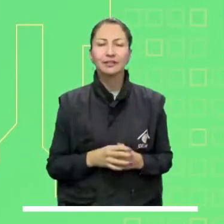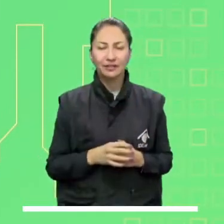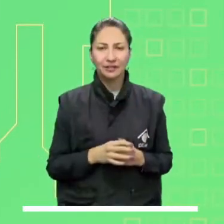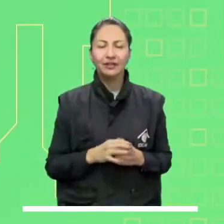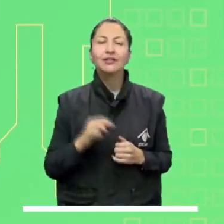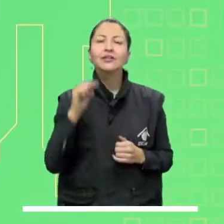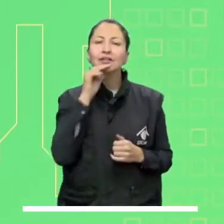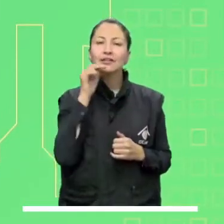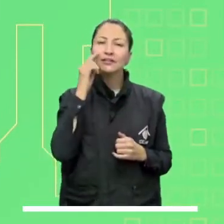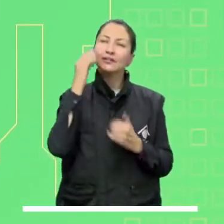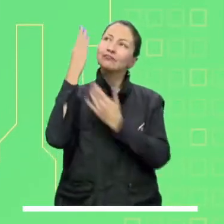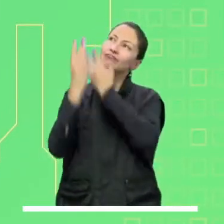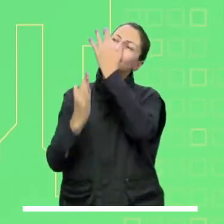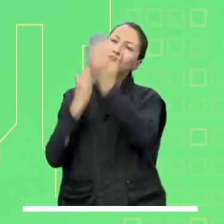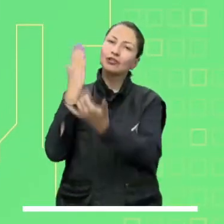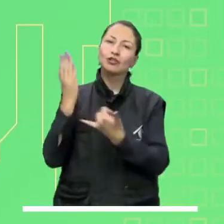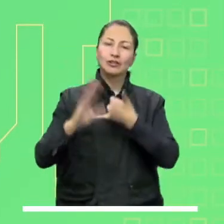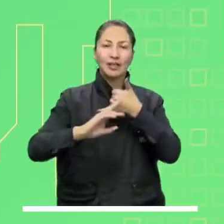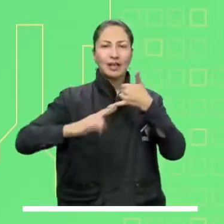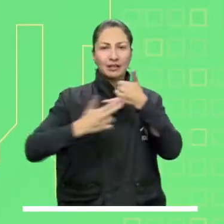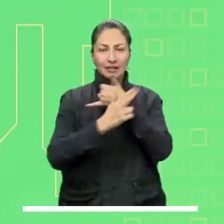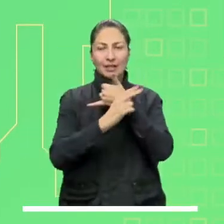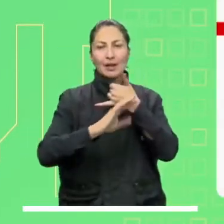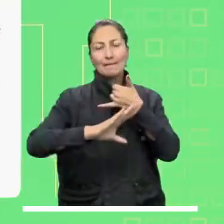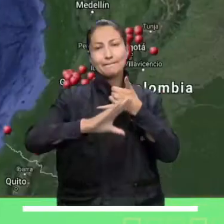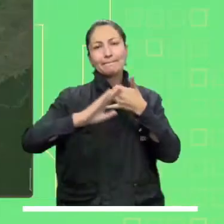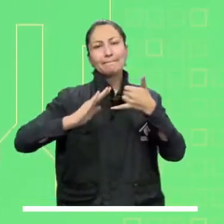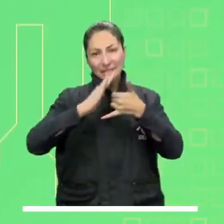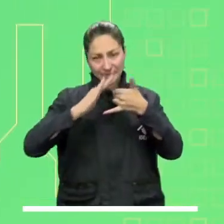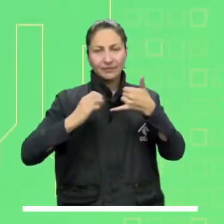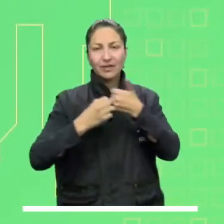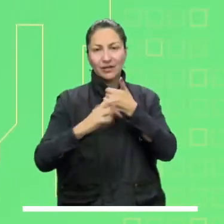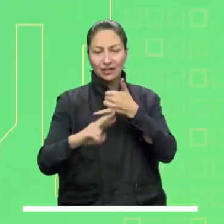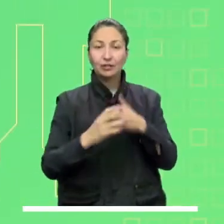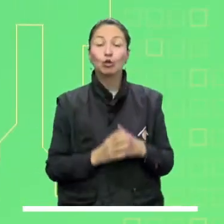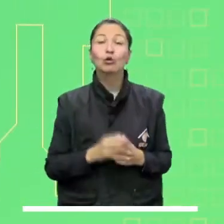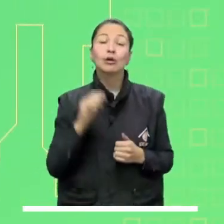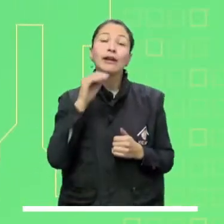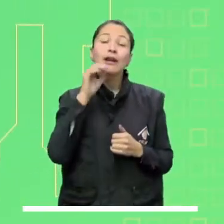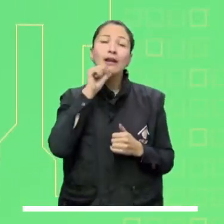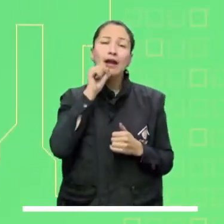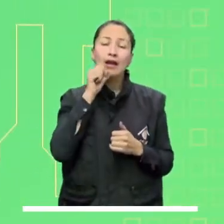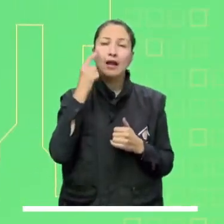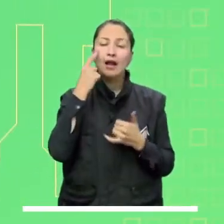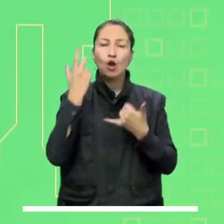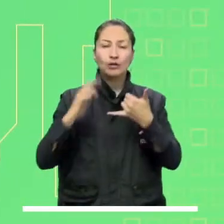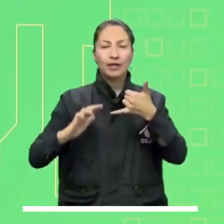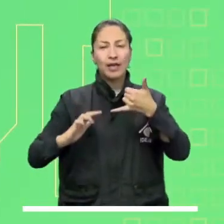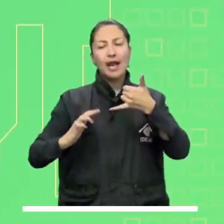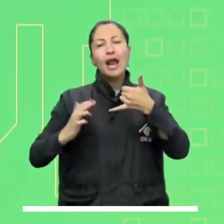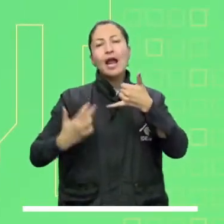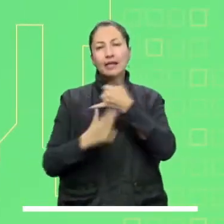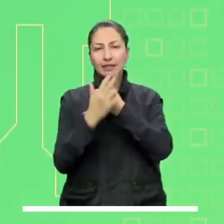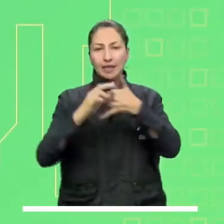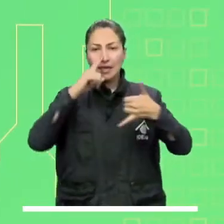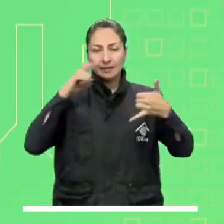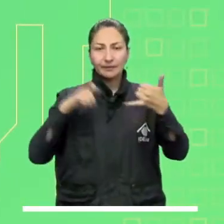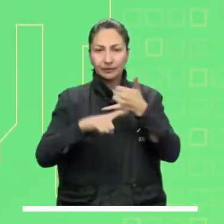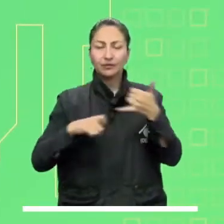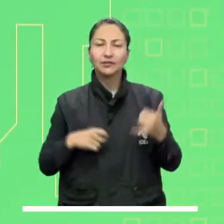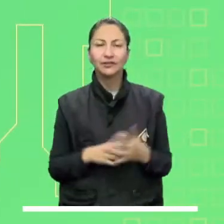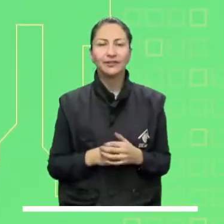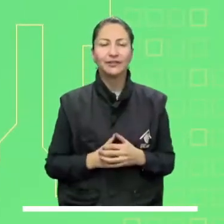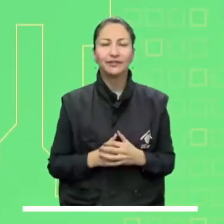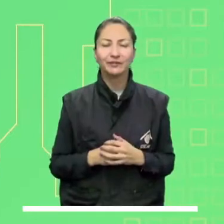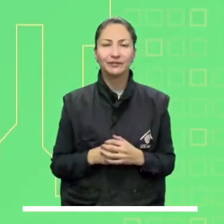naranja en las regiones Andina, Caribe, Pacífica y Orinoquía. Alerta roja por incendios en región Andina, Pacífica y Orinoquía.